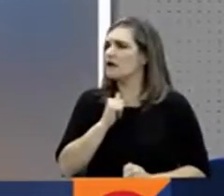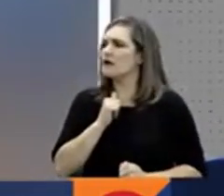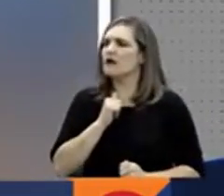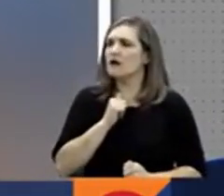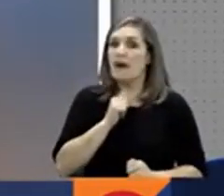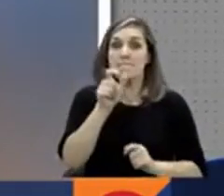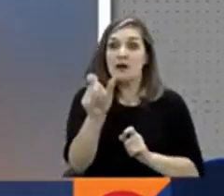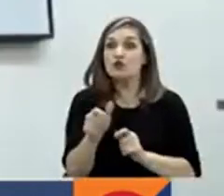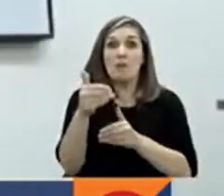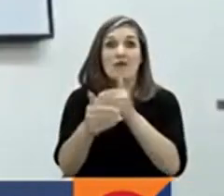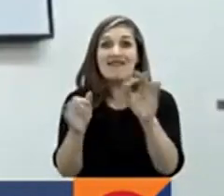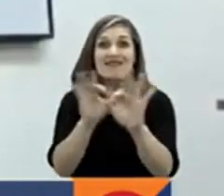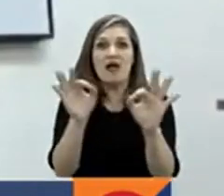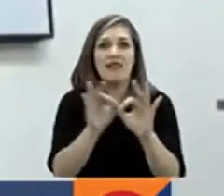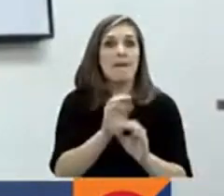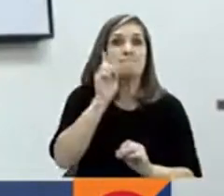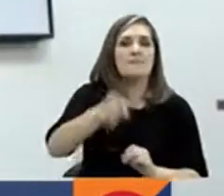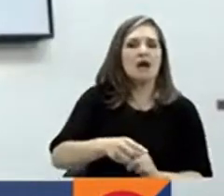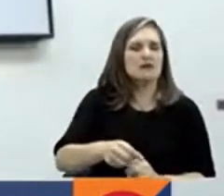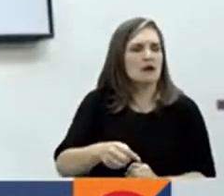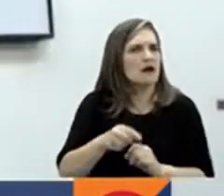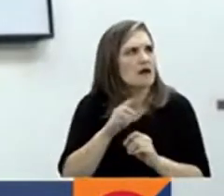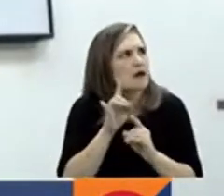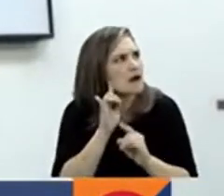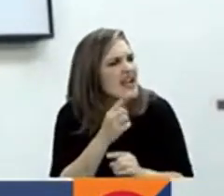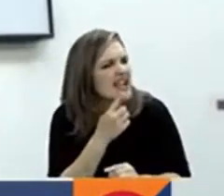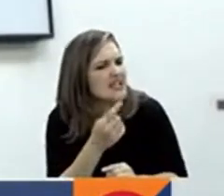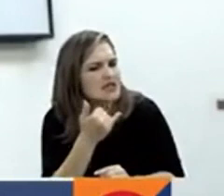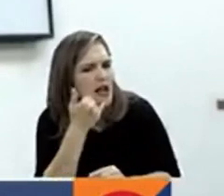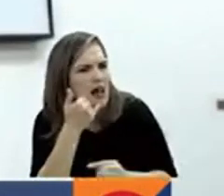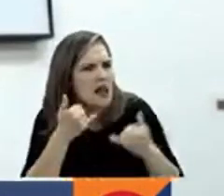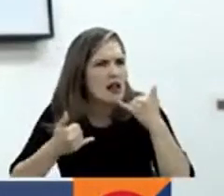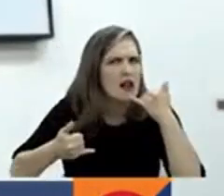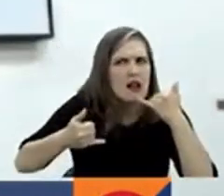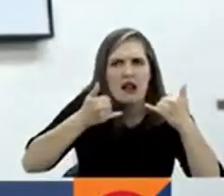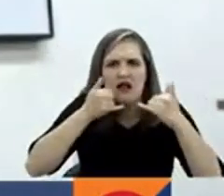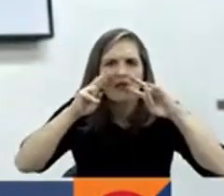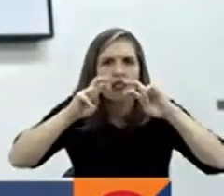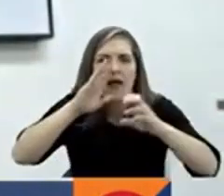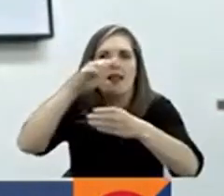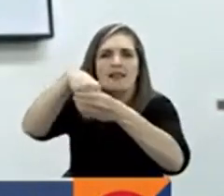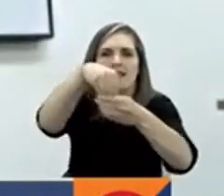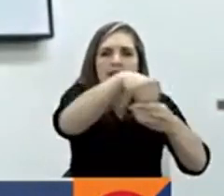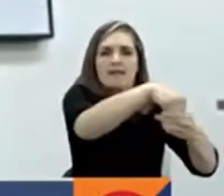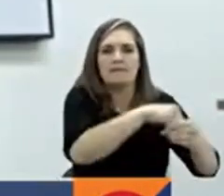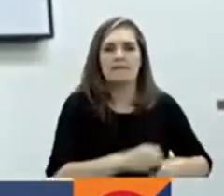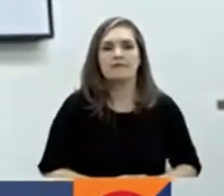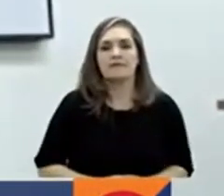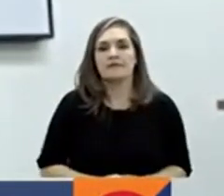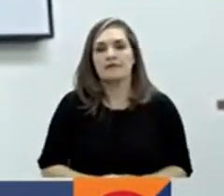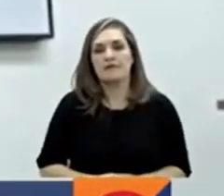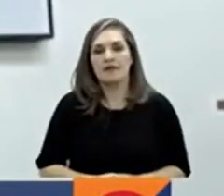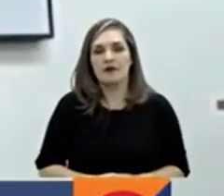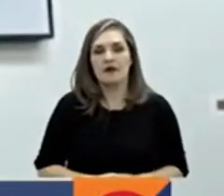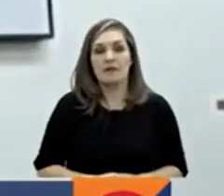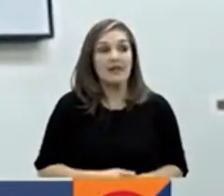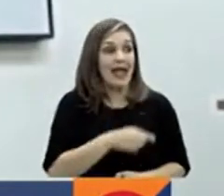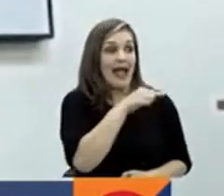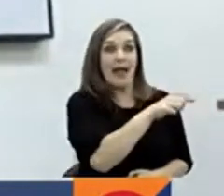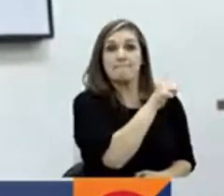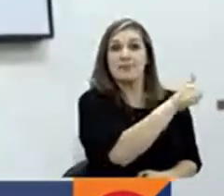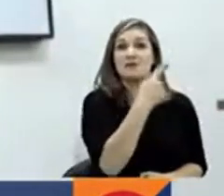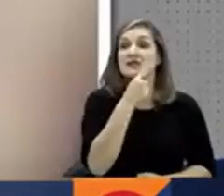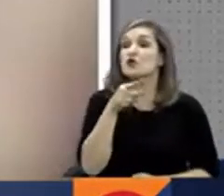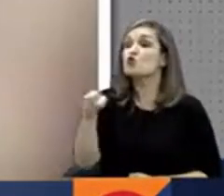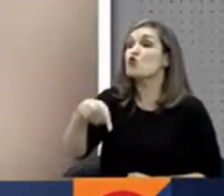no procesadas. Este número que ha sido llamado frecuente es el empleado del servicio, este otro número es el conductor, este otro número es una señora que